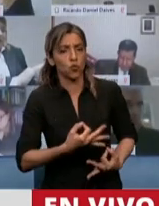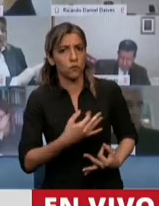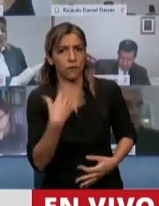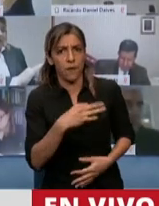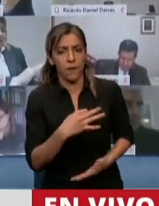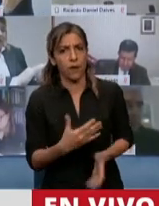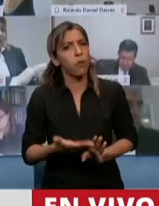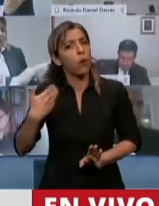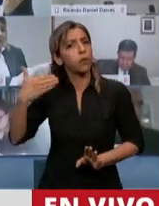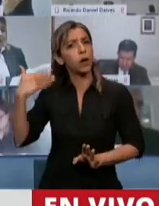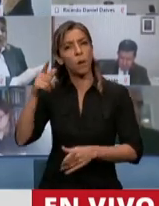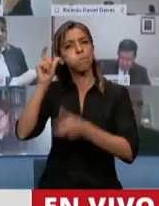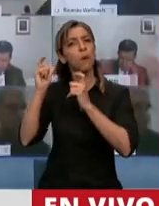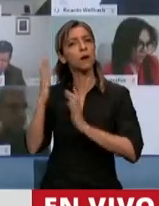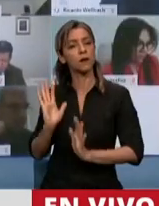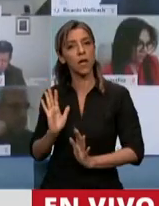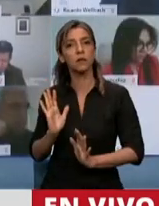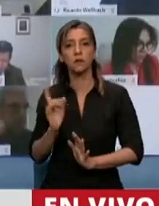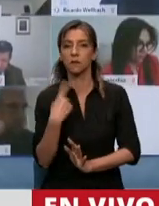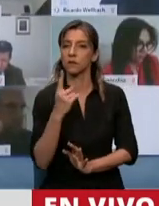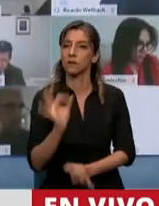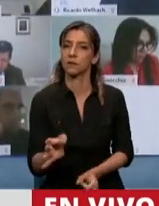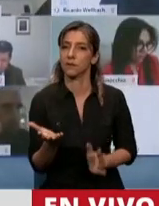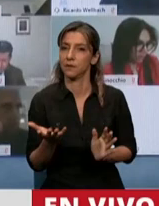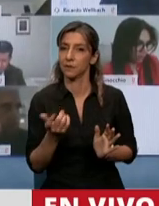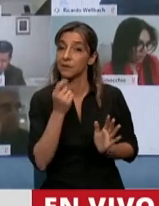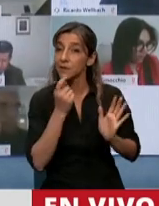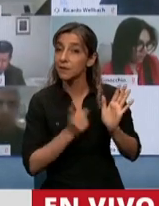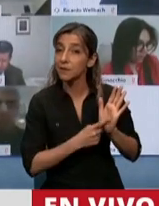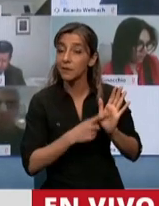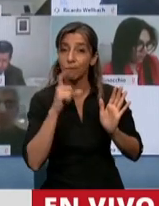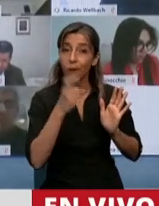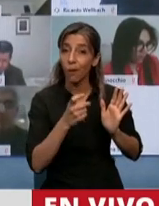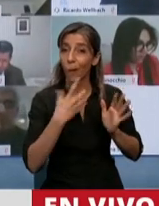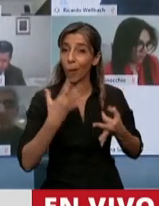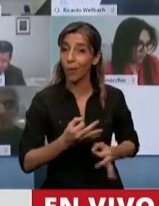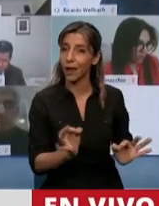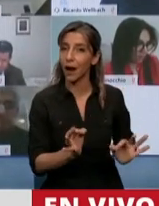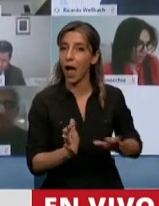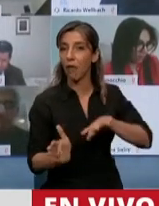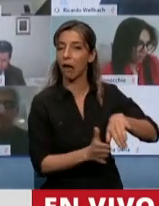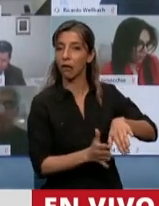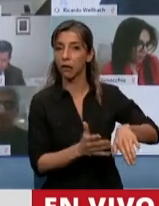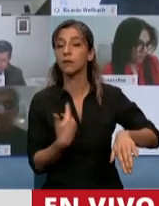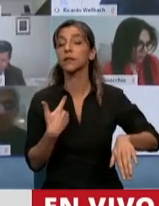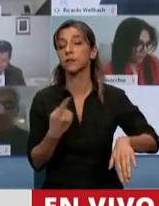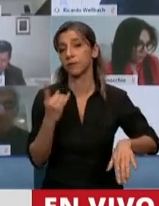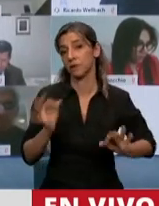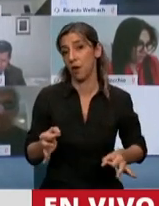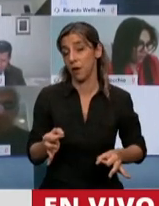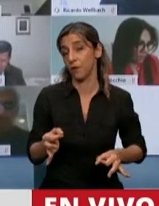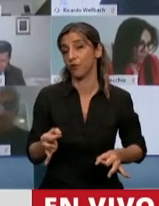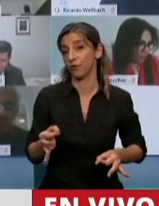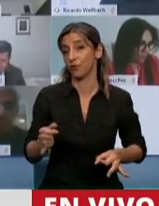significa dejar las reglas de lado, apartarnos de las reglas y desconocerlas. Porque además cuando se